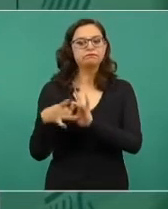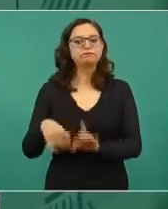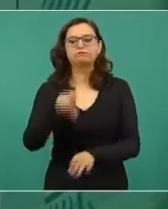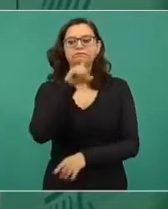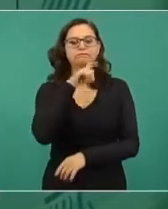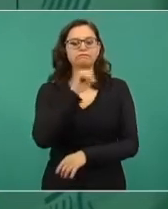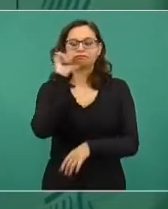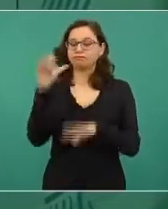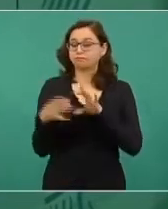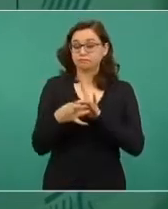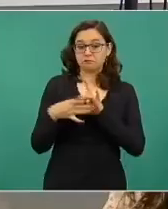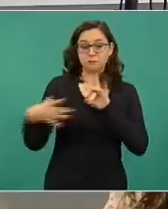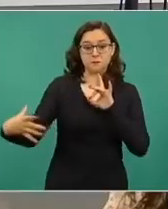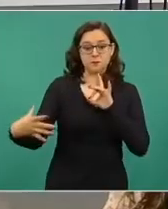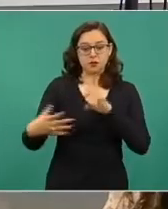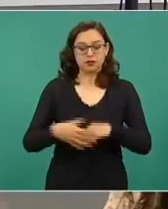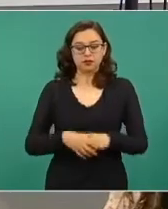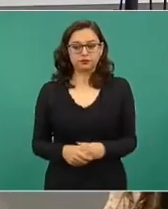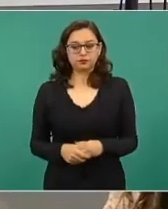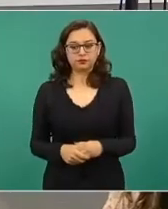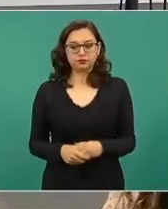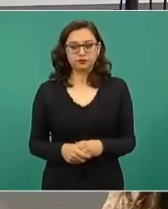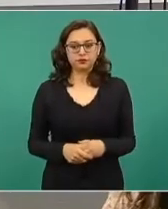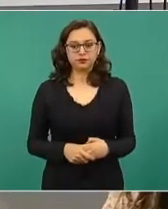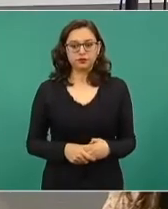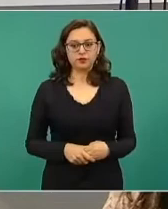ojalá y se pueda conseguir,